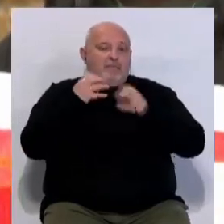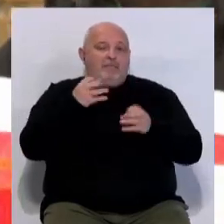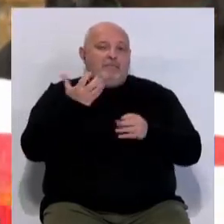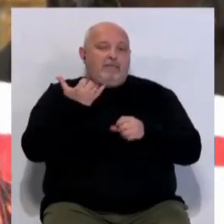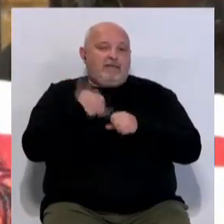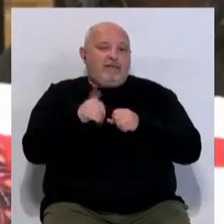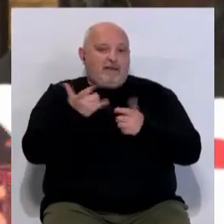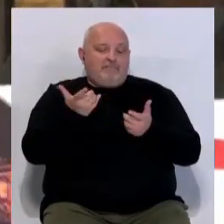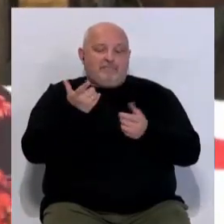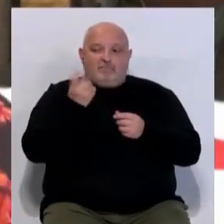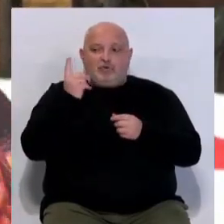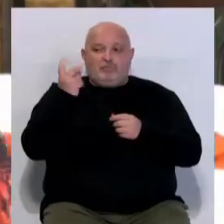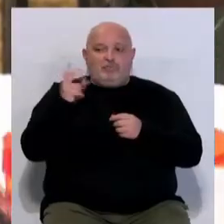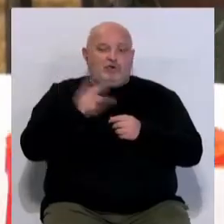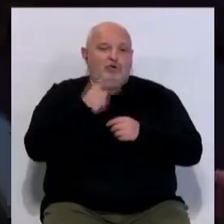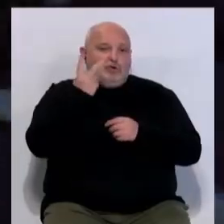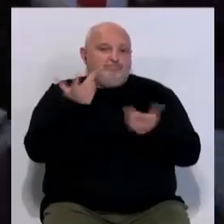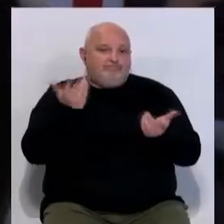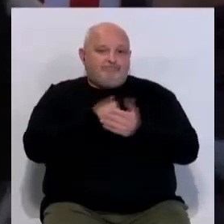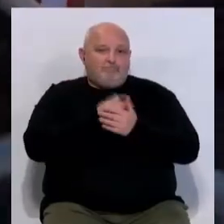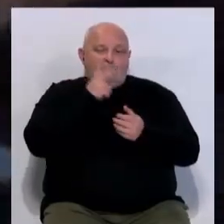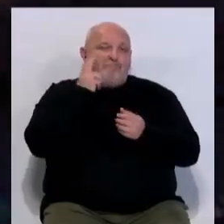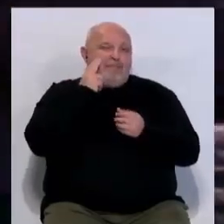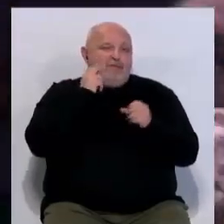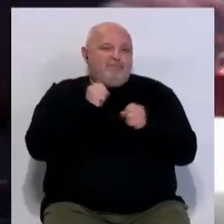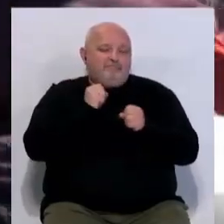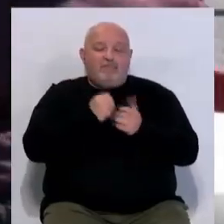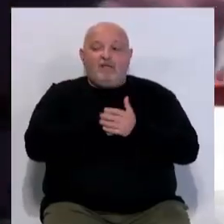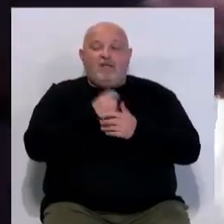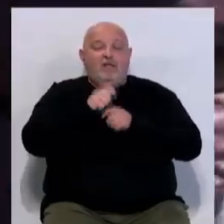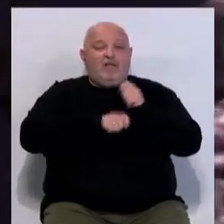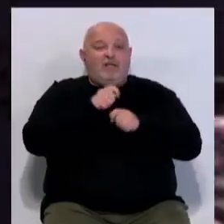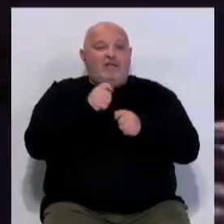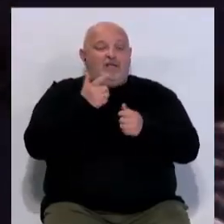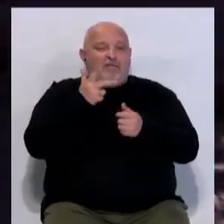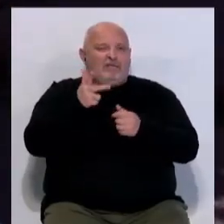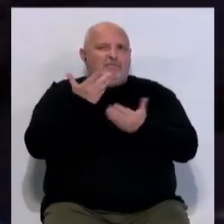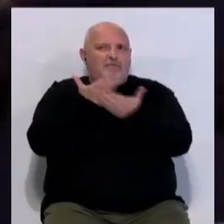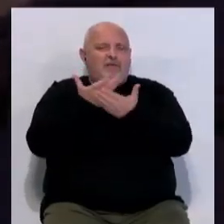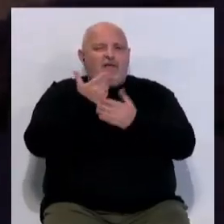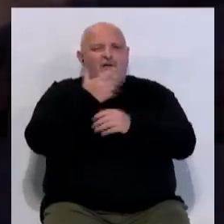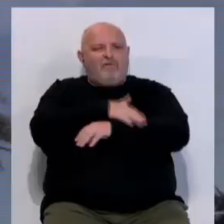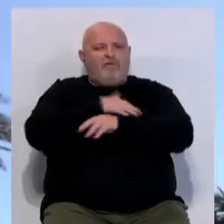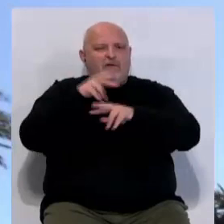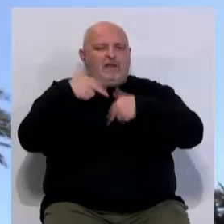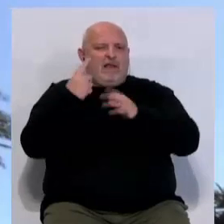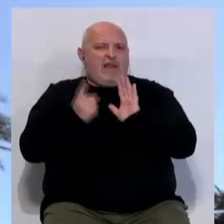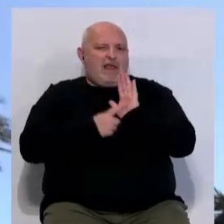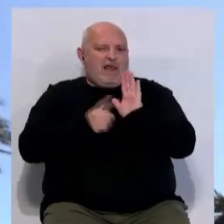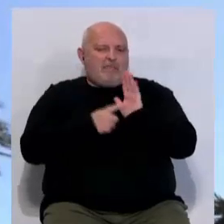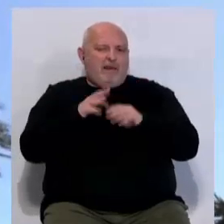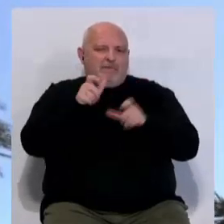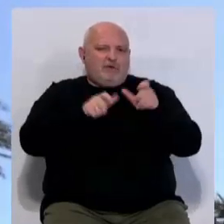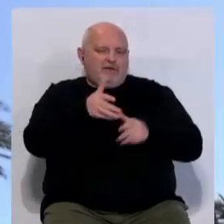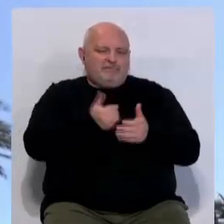han venido dos chicos solamente. La plataforma de organizaciones exige al gobierno facilidades dignas y legales para